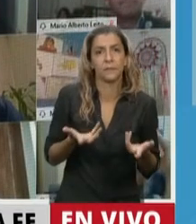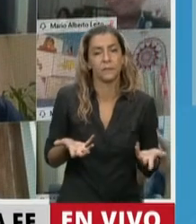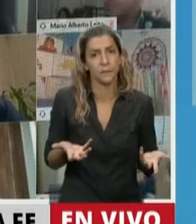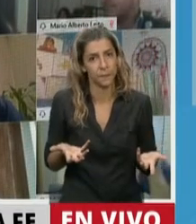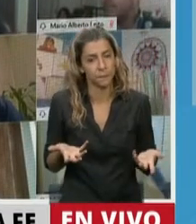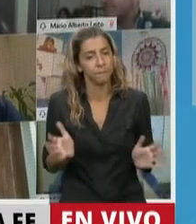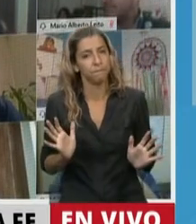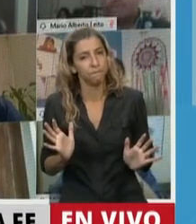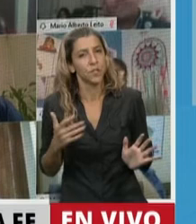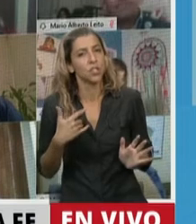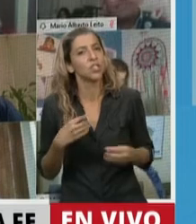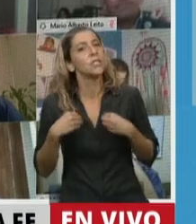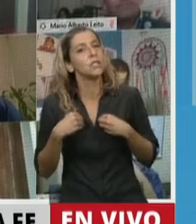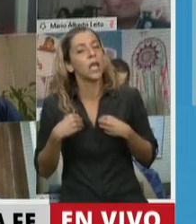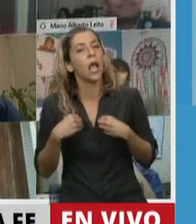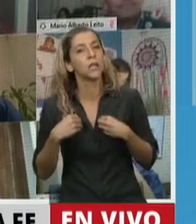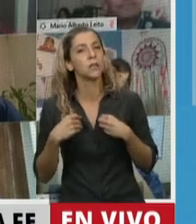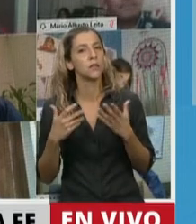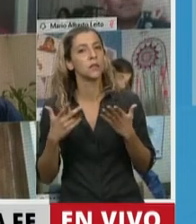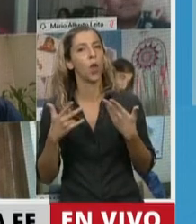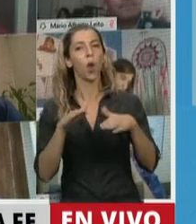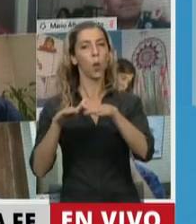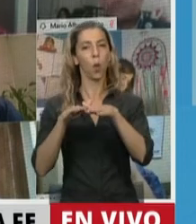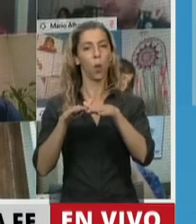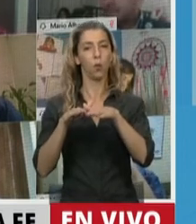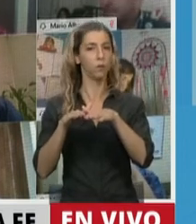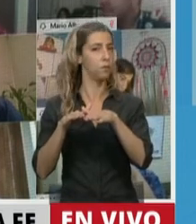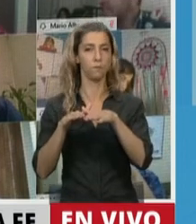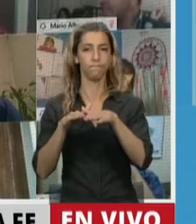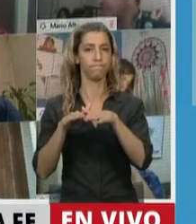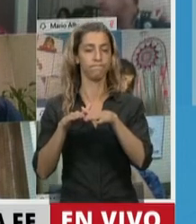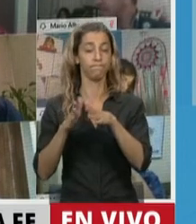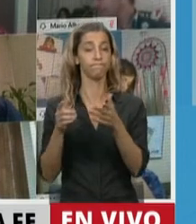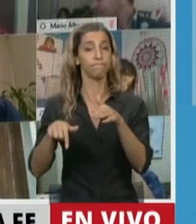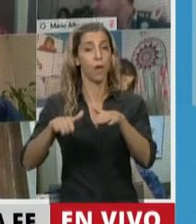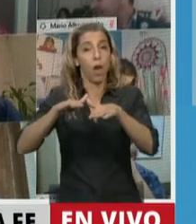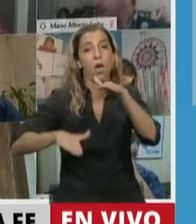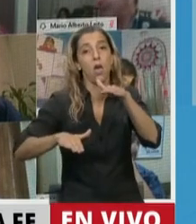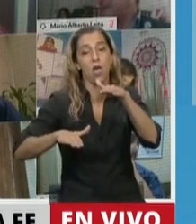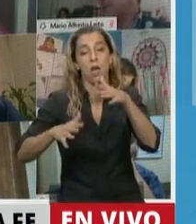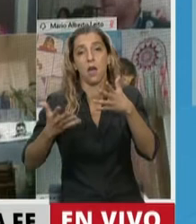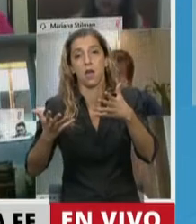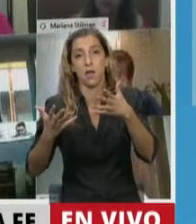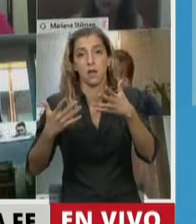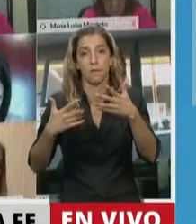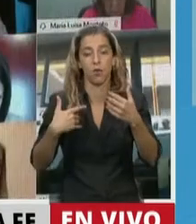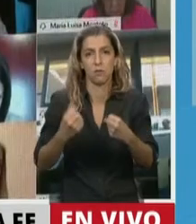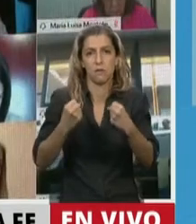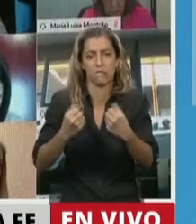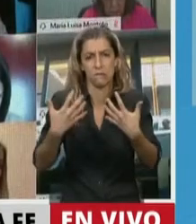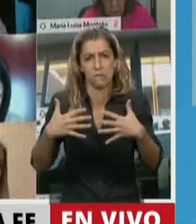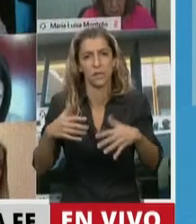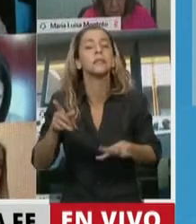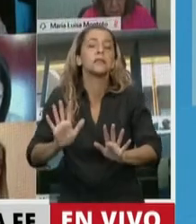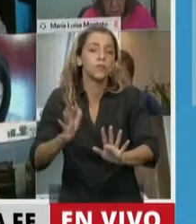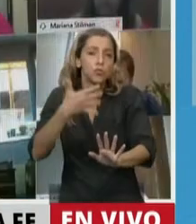es muy desigual. Es cierto, no nos quedó alternativa, la realidad lo impuso. Es cierto, pero también es cierto